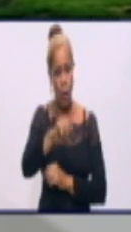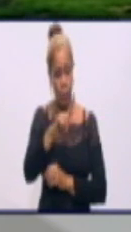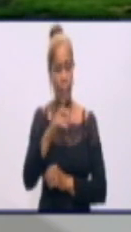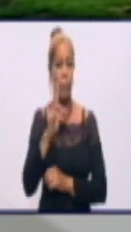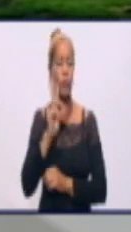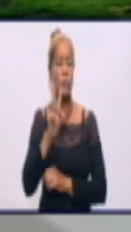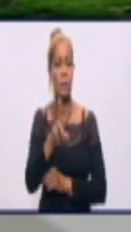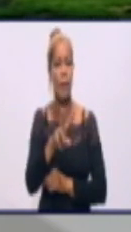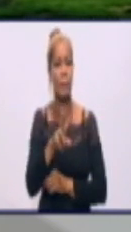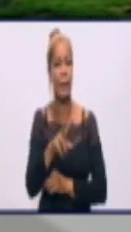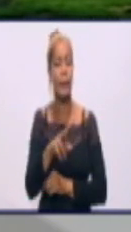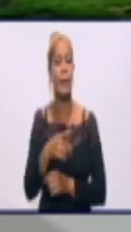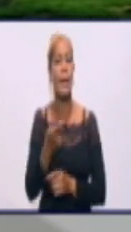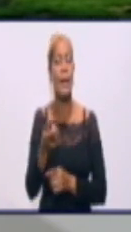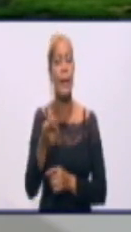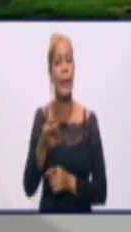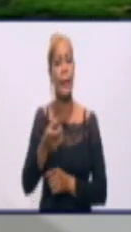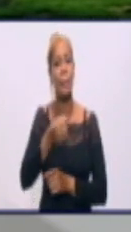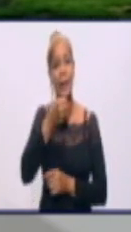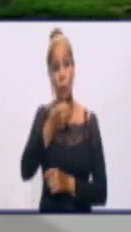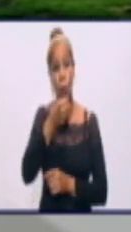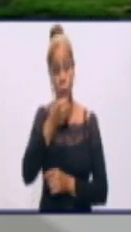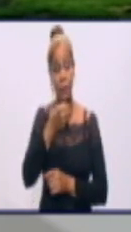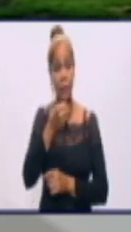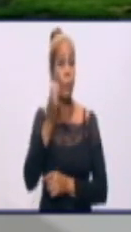siguiente material que ha preparado la periodista Inés Castro Machado desde...